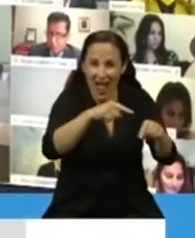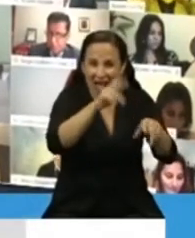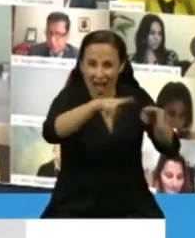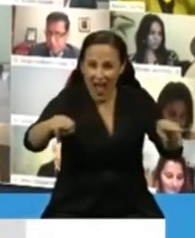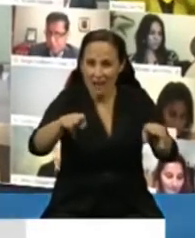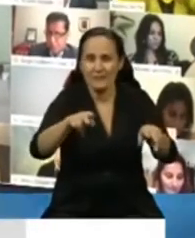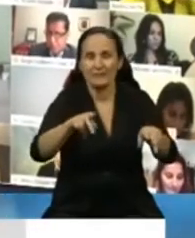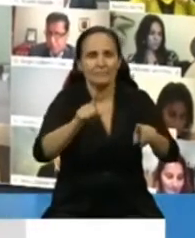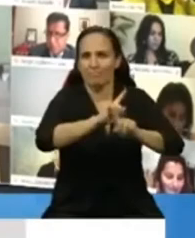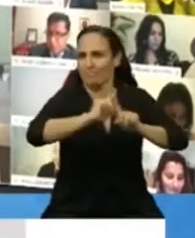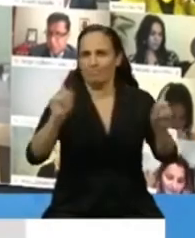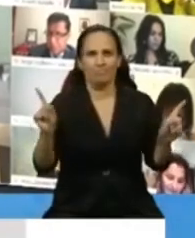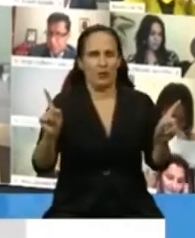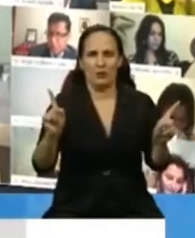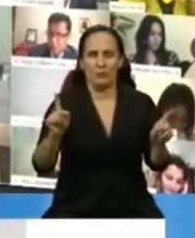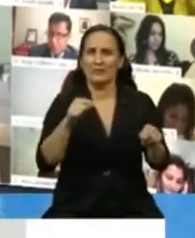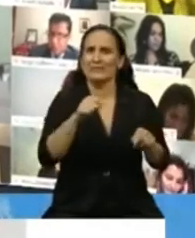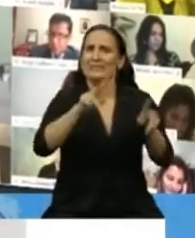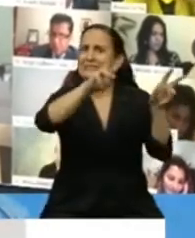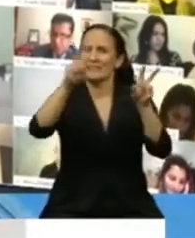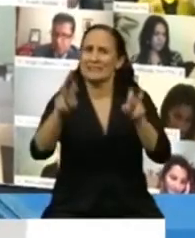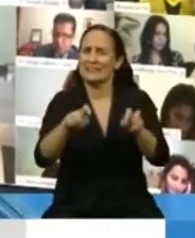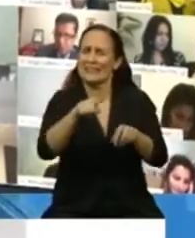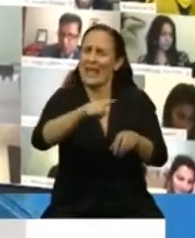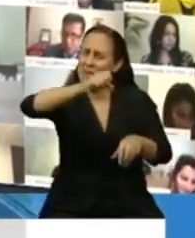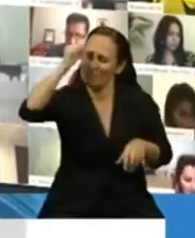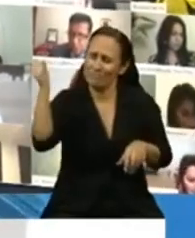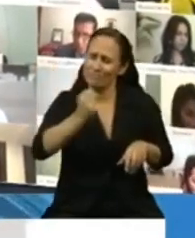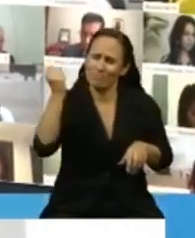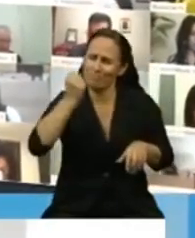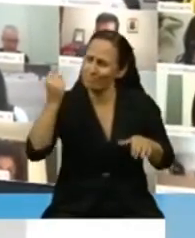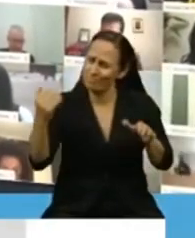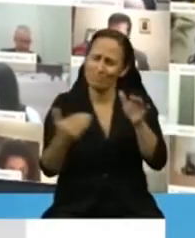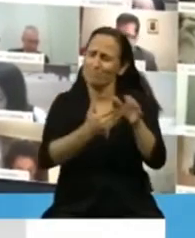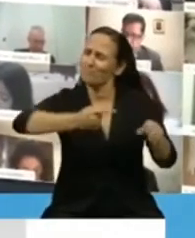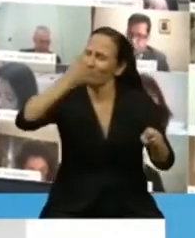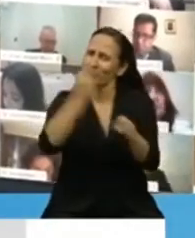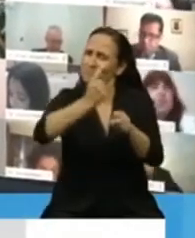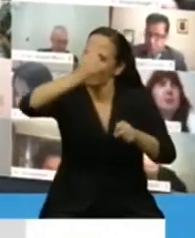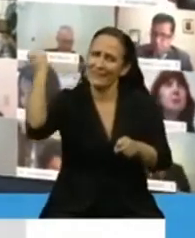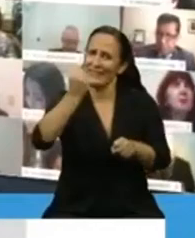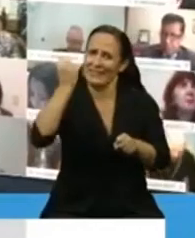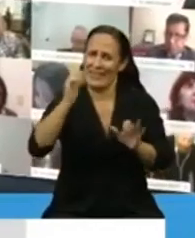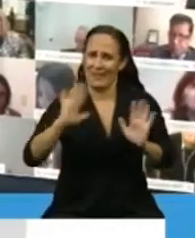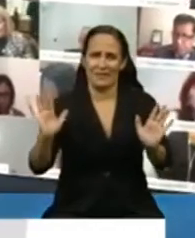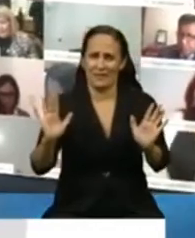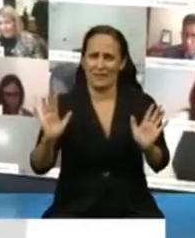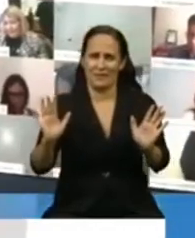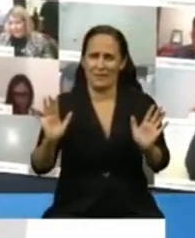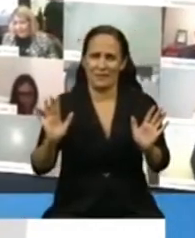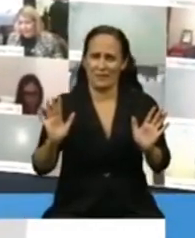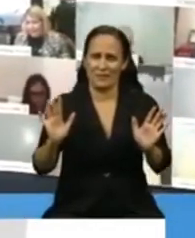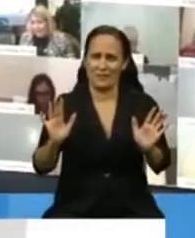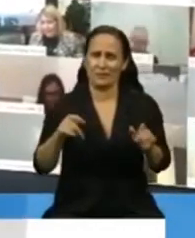Créanme que es verdaderamente un tema fundamental, prioritario. No creo que haya